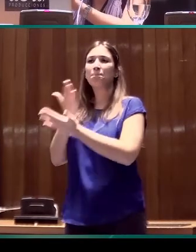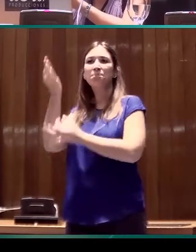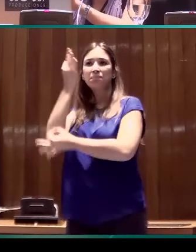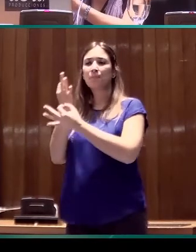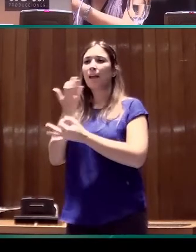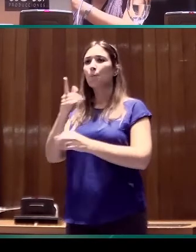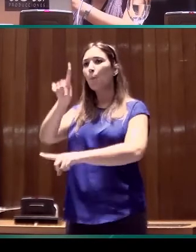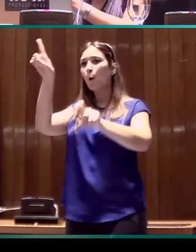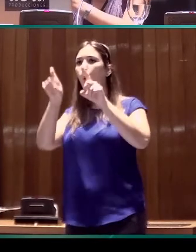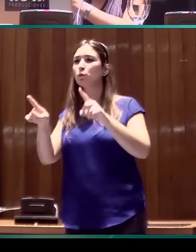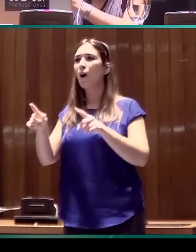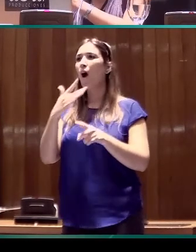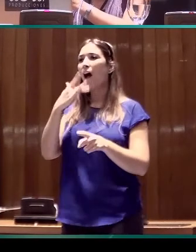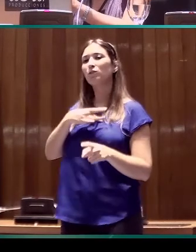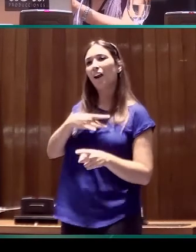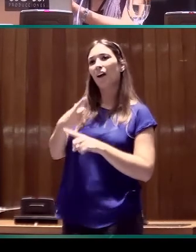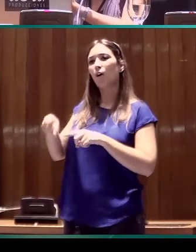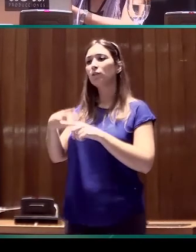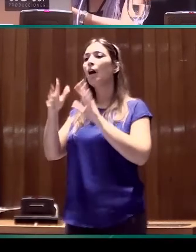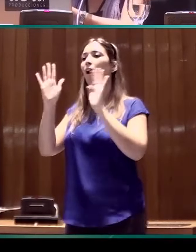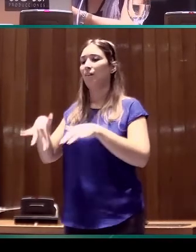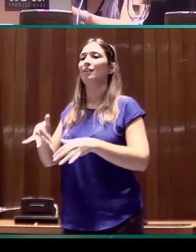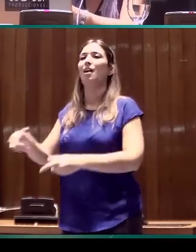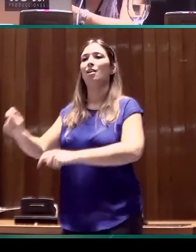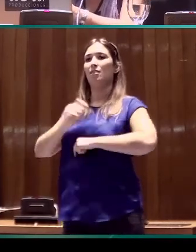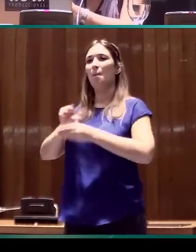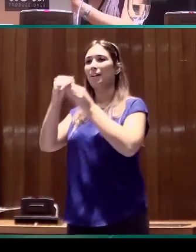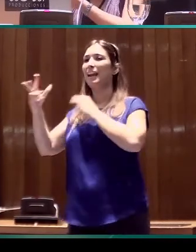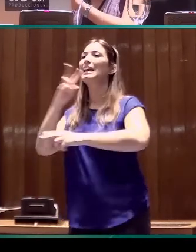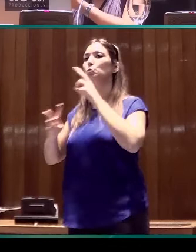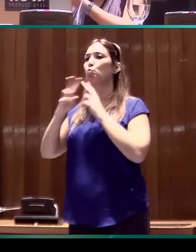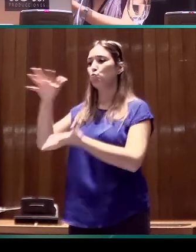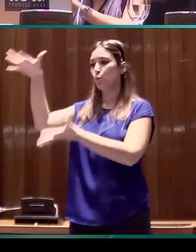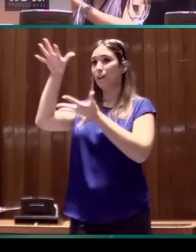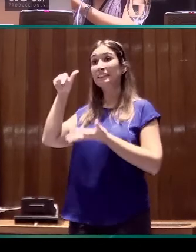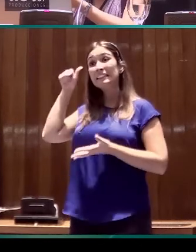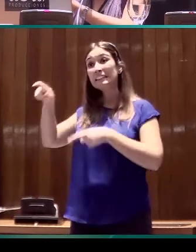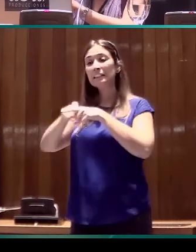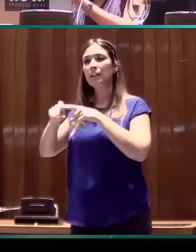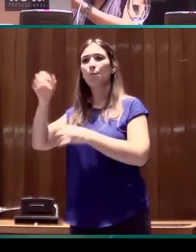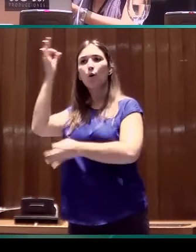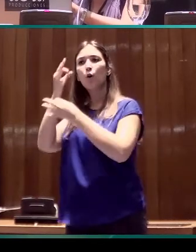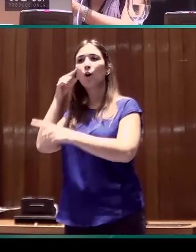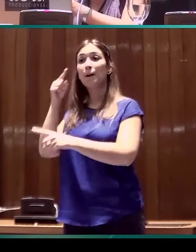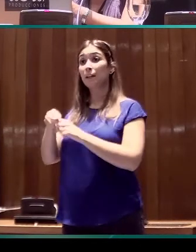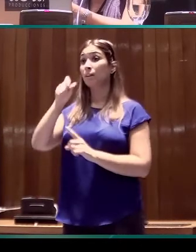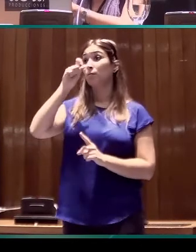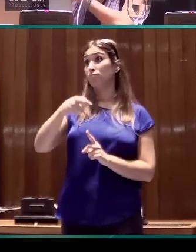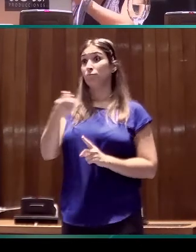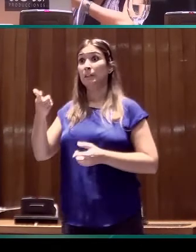pregunta o a una tarea. Para ello se crean unos materiales que son los que utilizamos para que los signantes